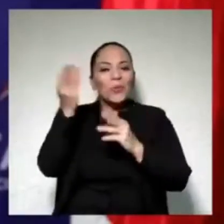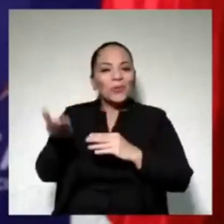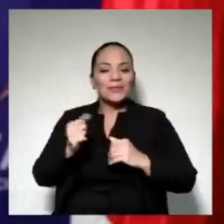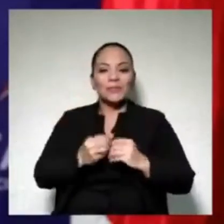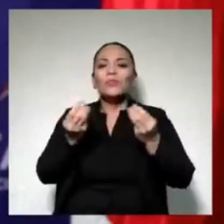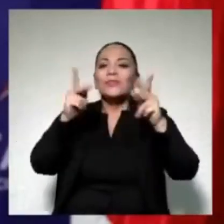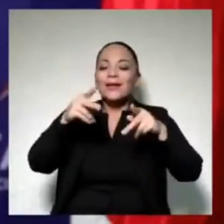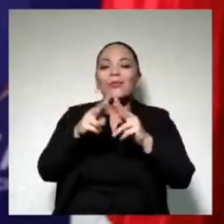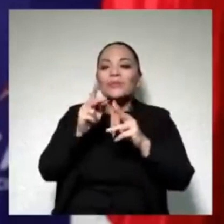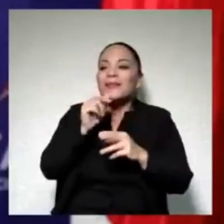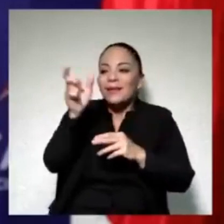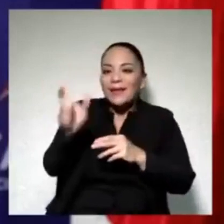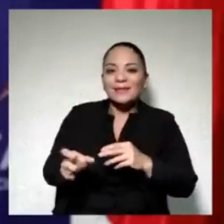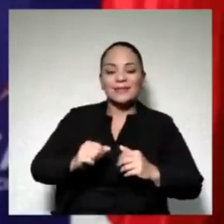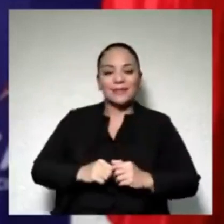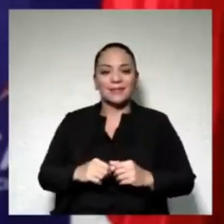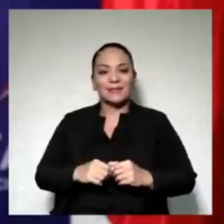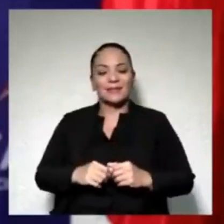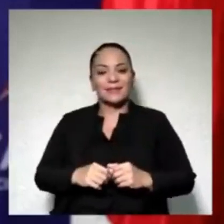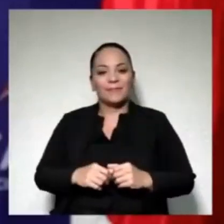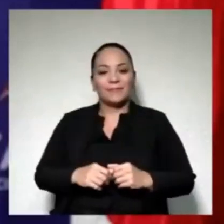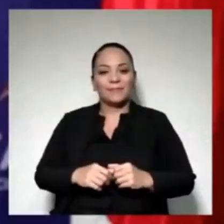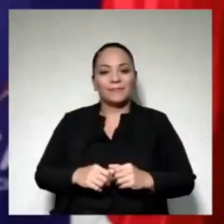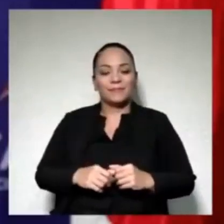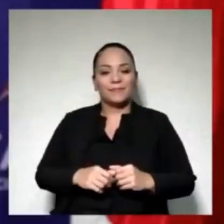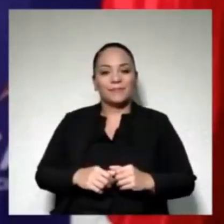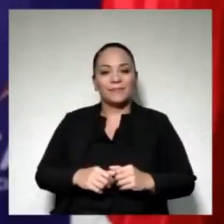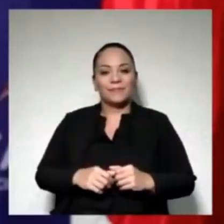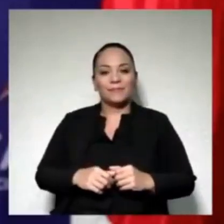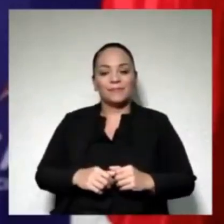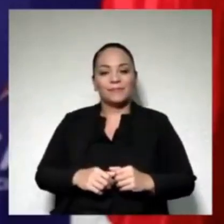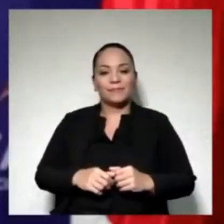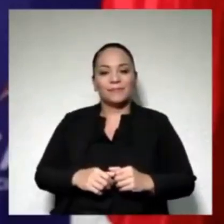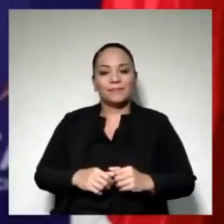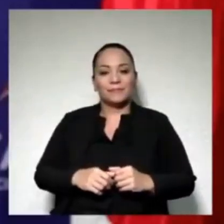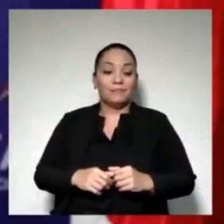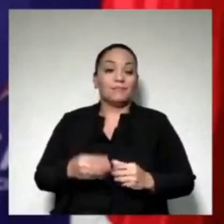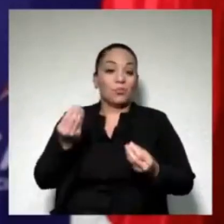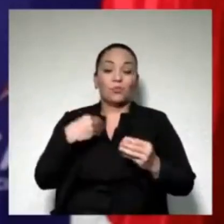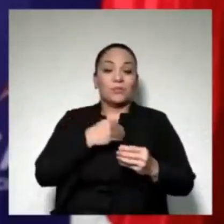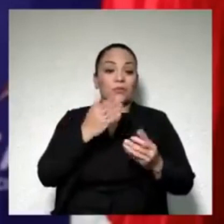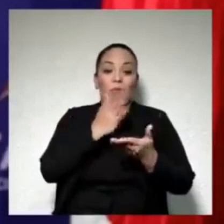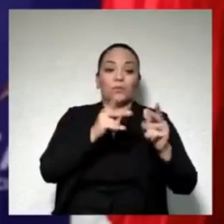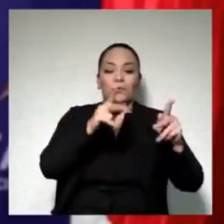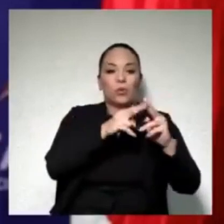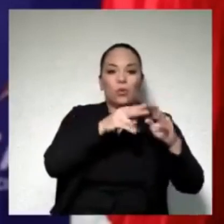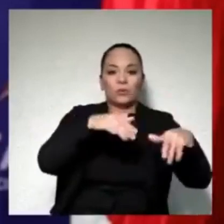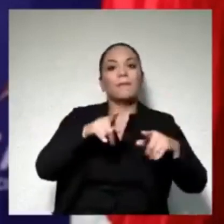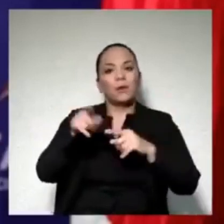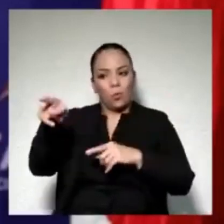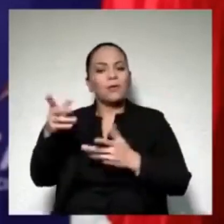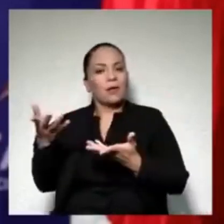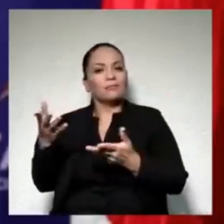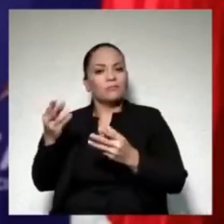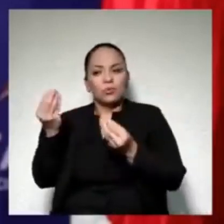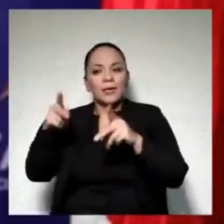Muchísima gente. Porque eso es un tema. Muchos ministros ni siquiera se los conocen. Y la gran mayoría la apoya. A